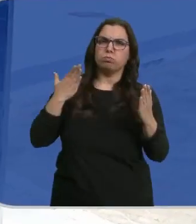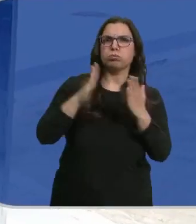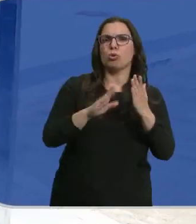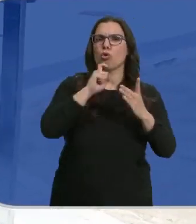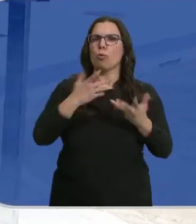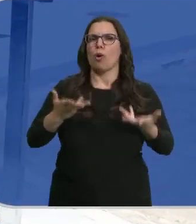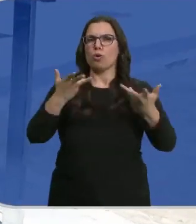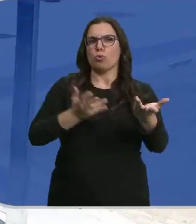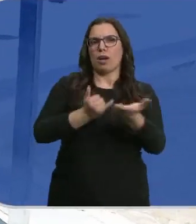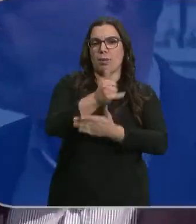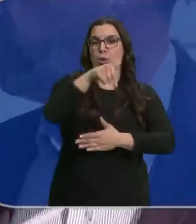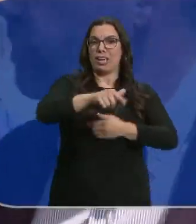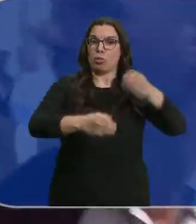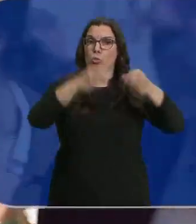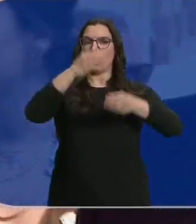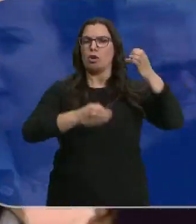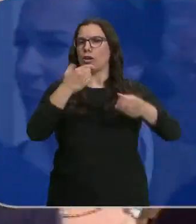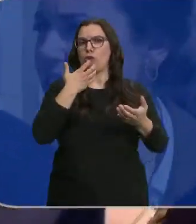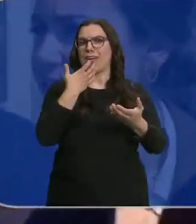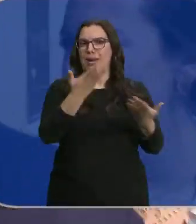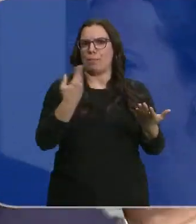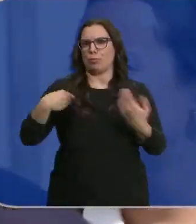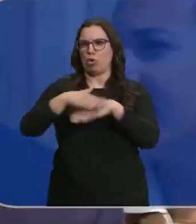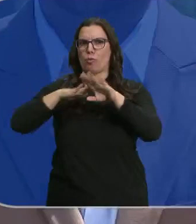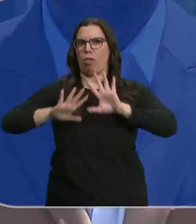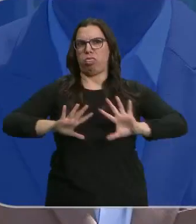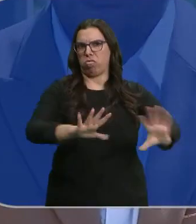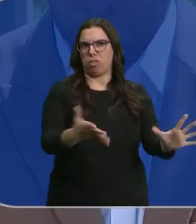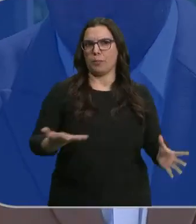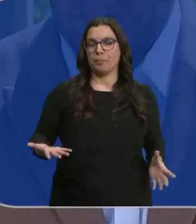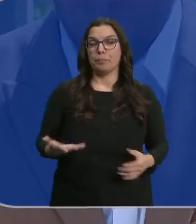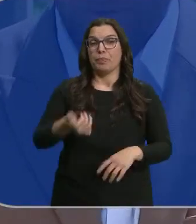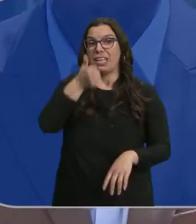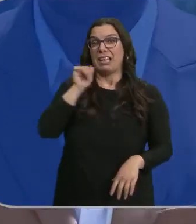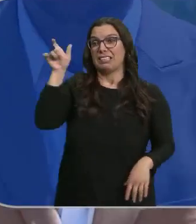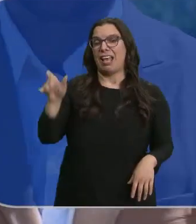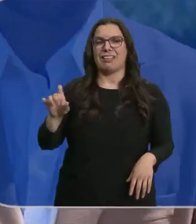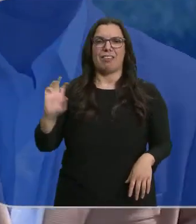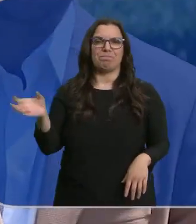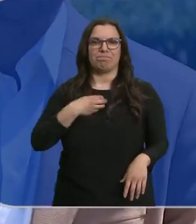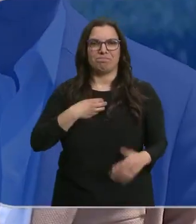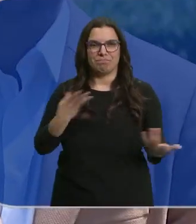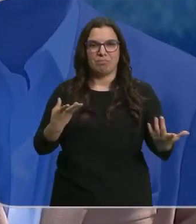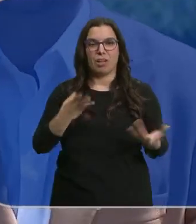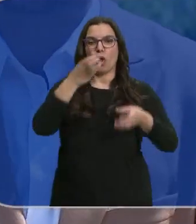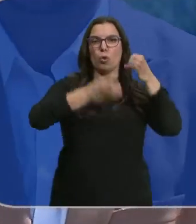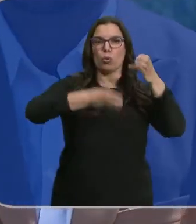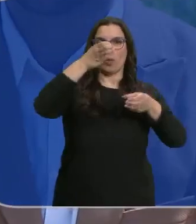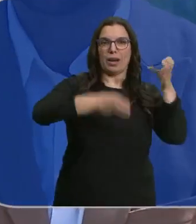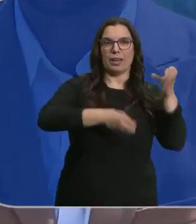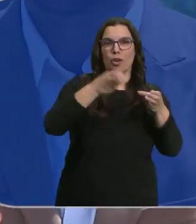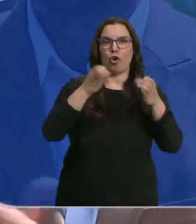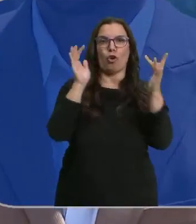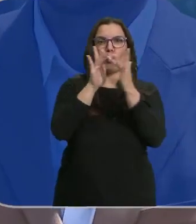en Ciudad Rodrigo, ejemplo, ha dicho, de ese abandono del gobierno. Ha sido incapaz Sánchez de conectar Ciudad Rodrigo